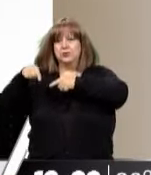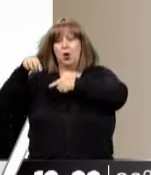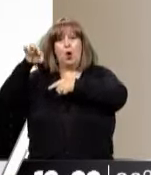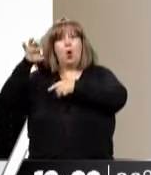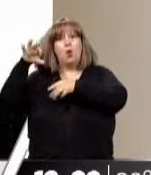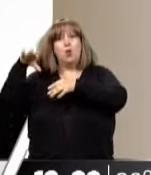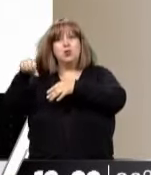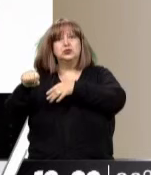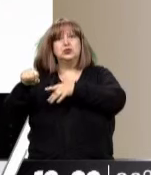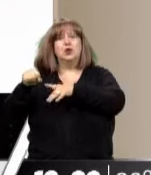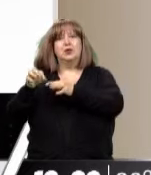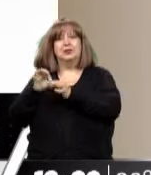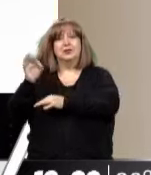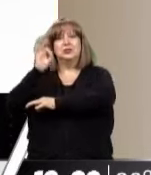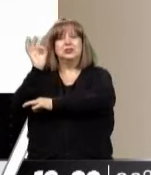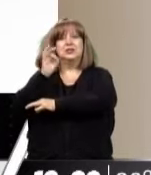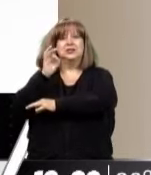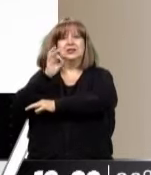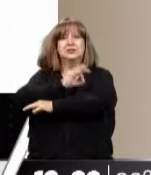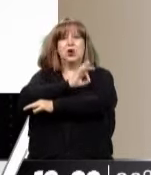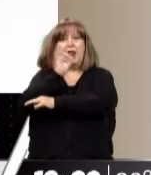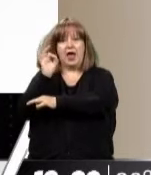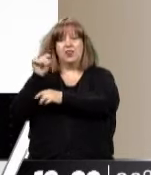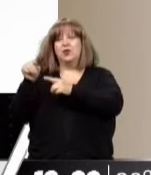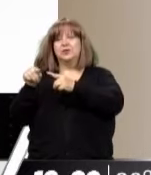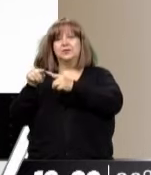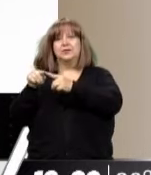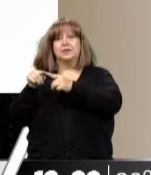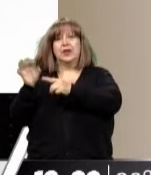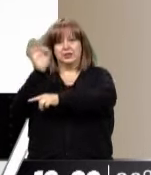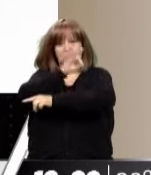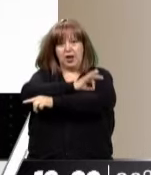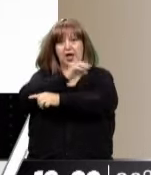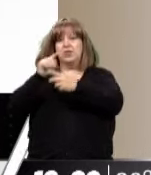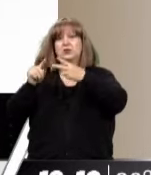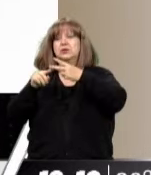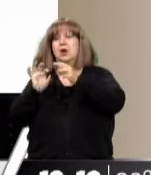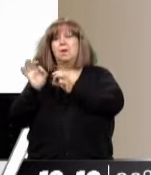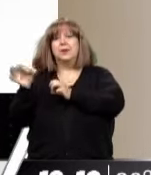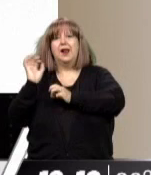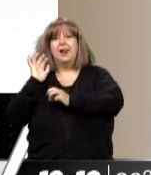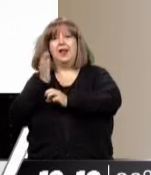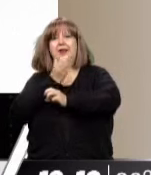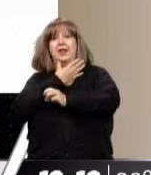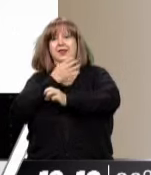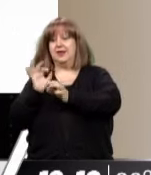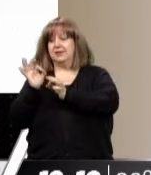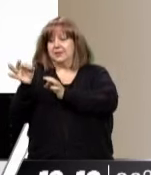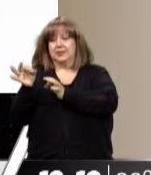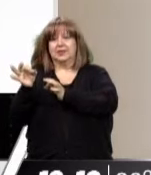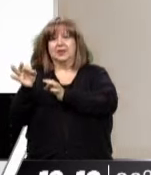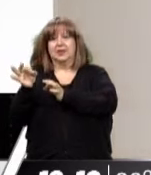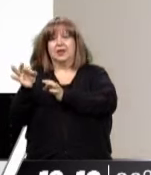el sosneado al norte, al oeste, muy cerquita de allí está el complejo Invernal Las Leñas, para tener una idea,